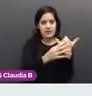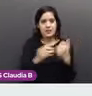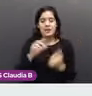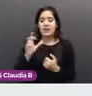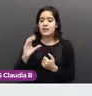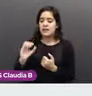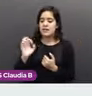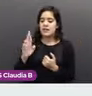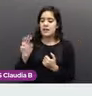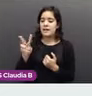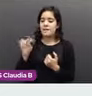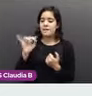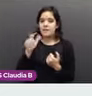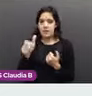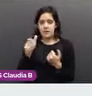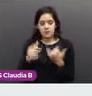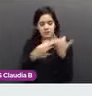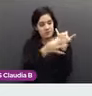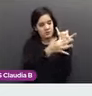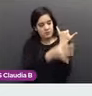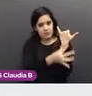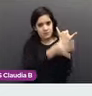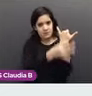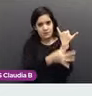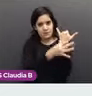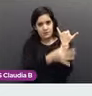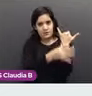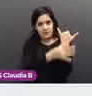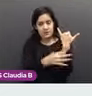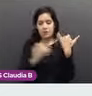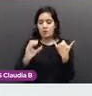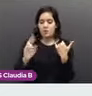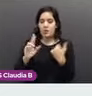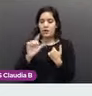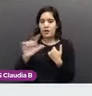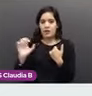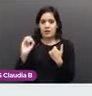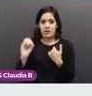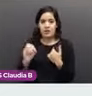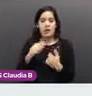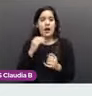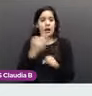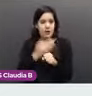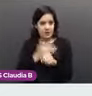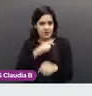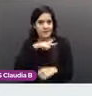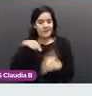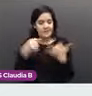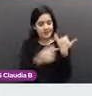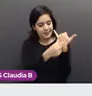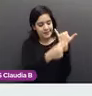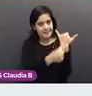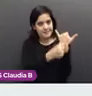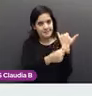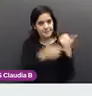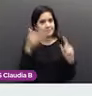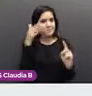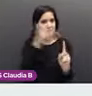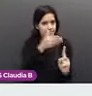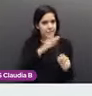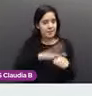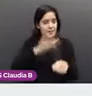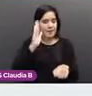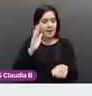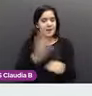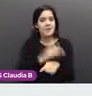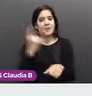centímetros, que es a la que nos vamos a enfocar ahorita, a esta estructura. ¿Por qué? Por